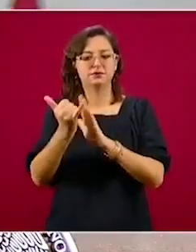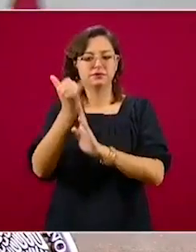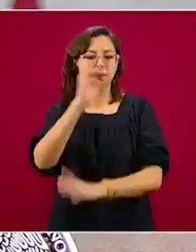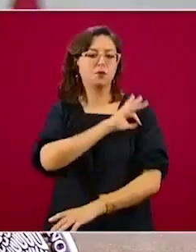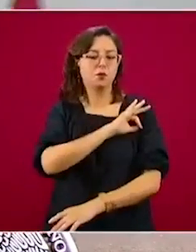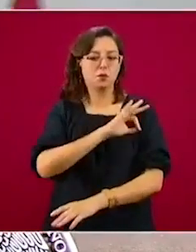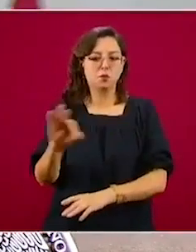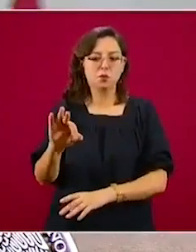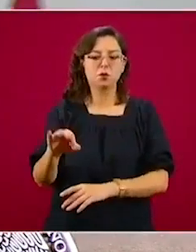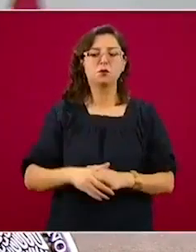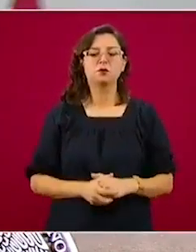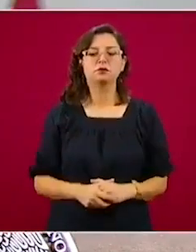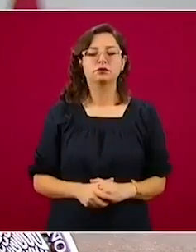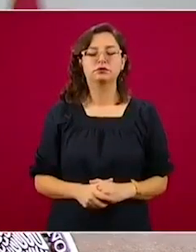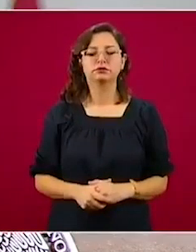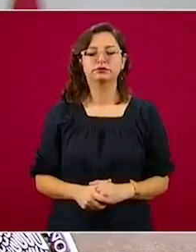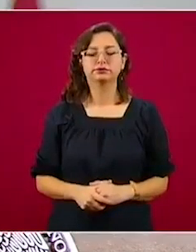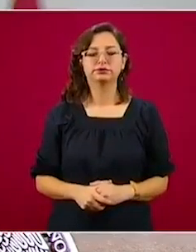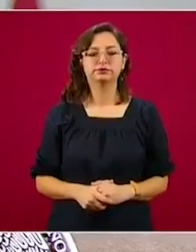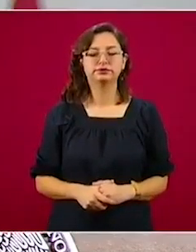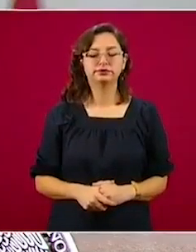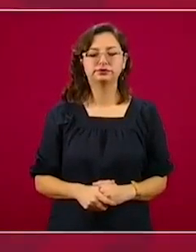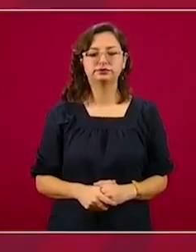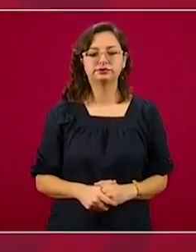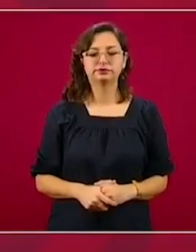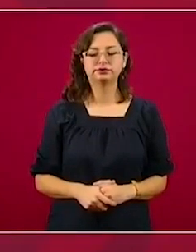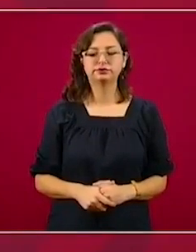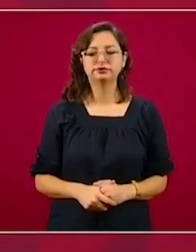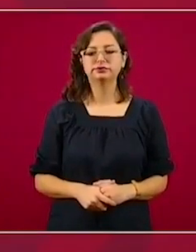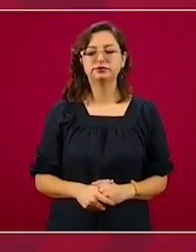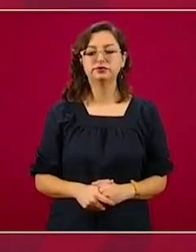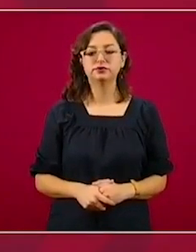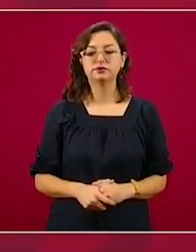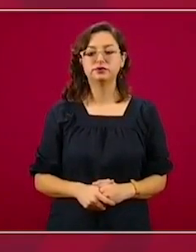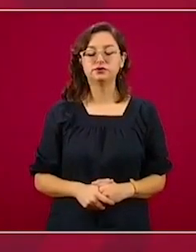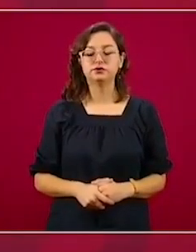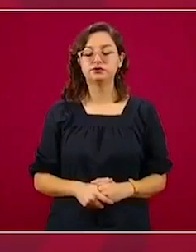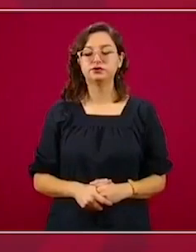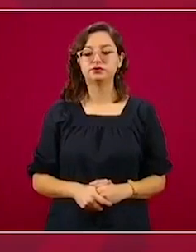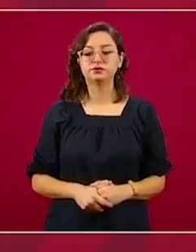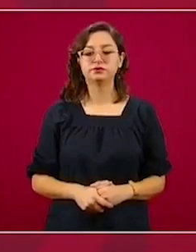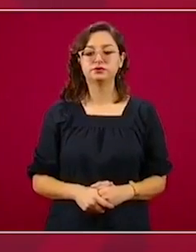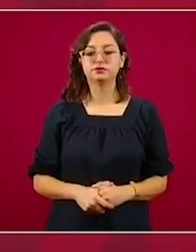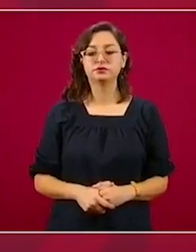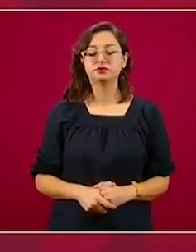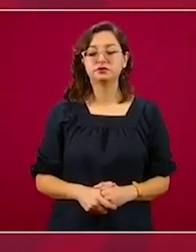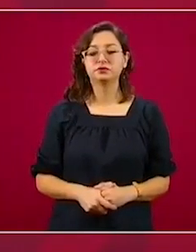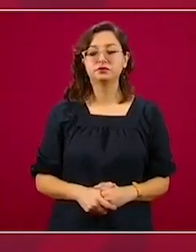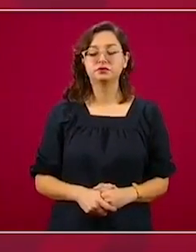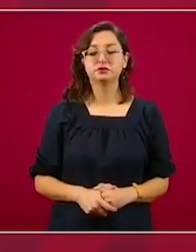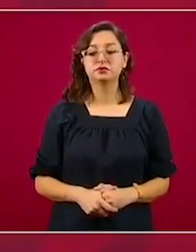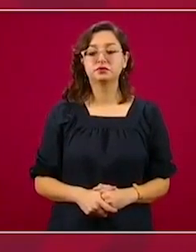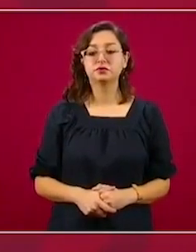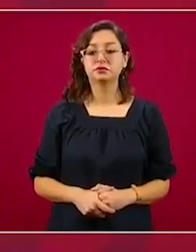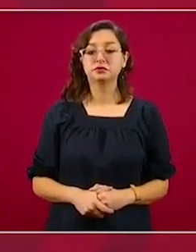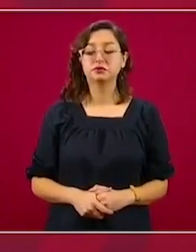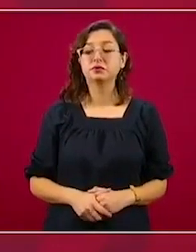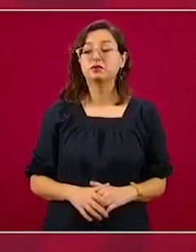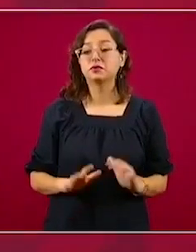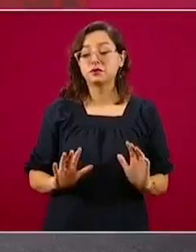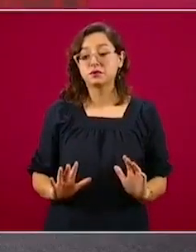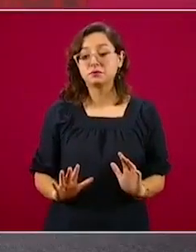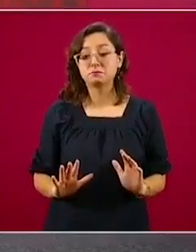El presidente Andrés Manuel López Obrador no descartó dar un banderazo virtual de inicio a las obras de construcción del Tren Maya,